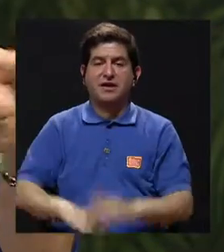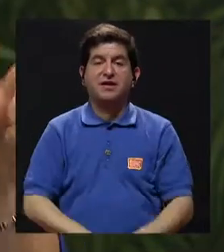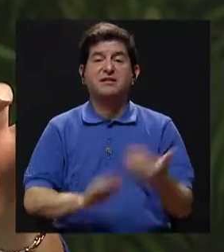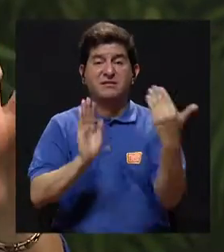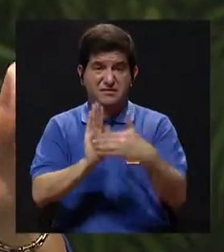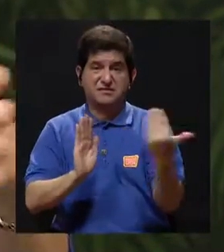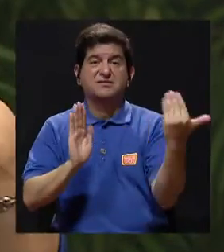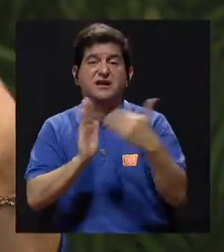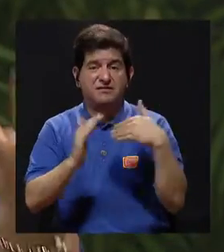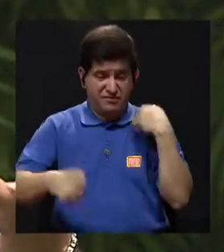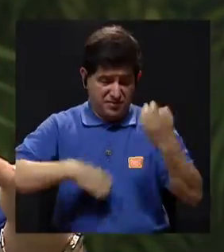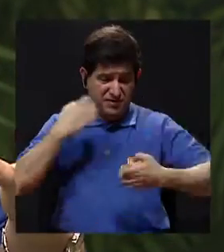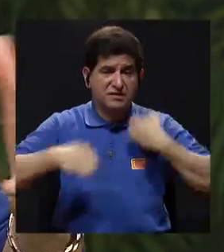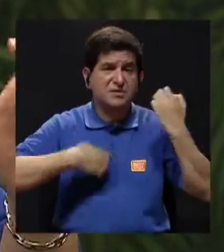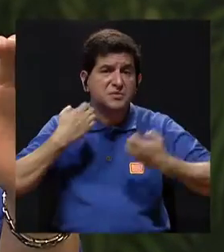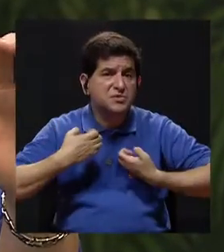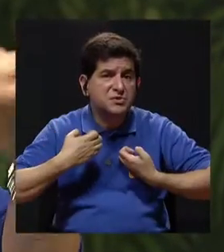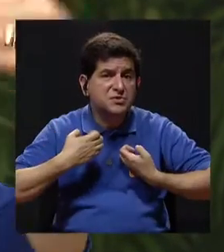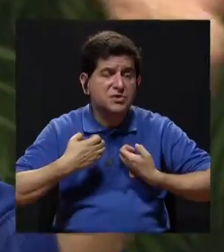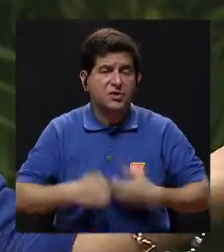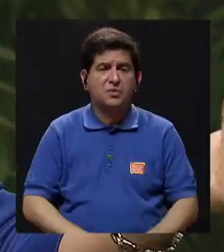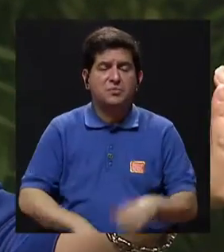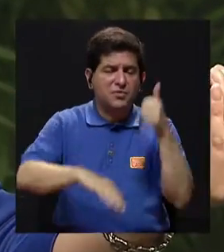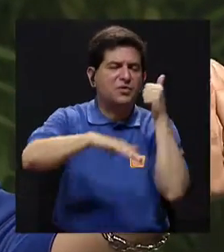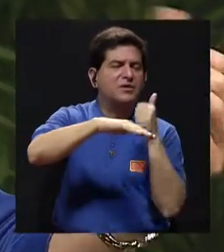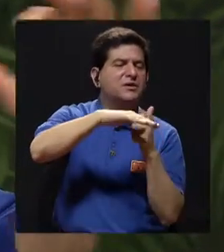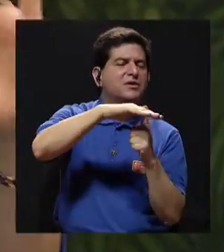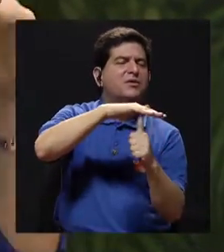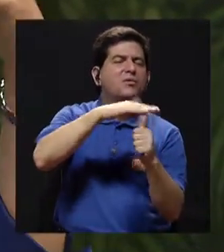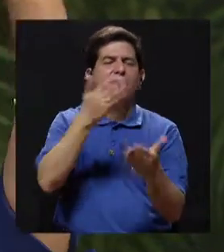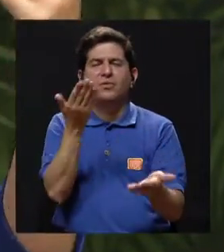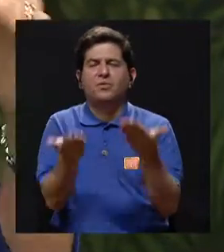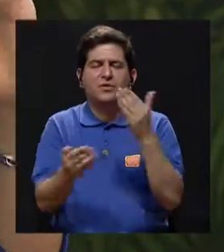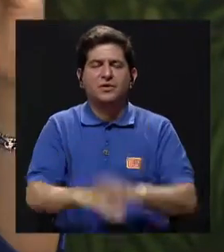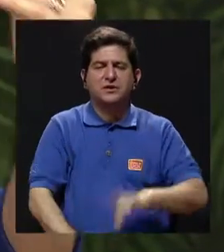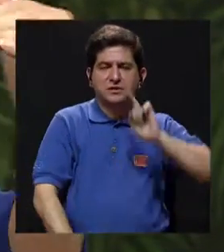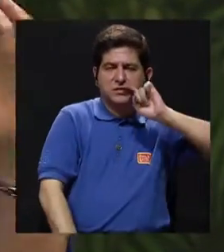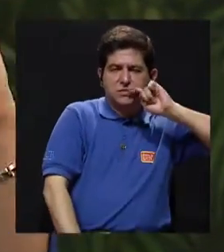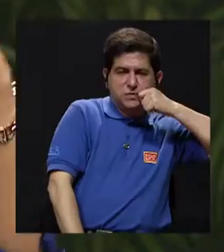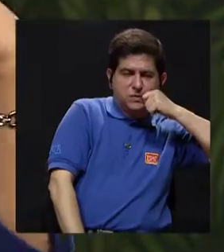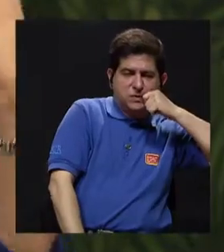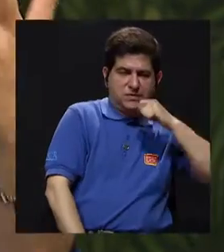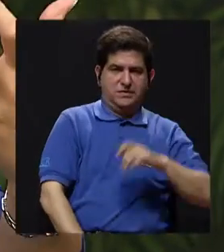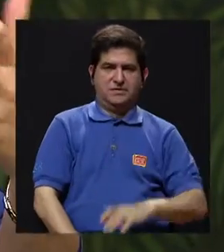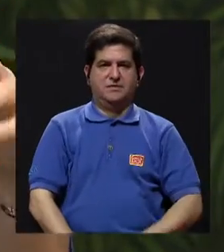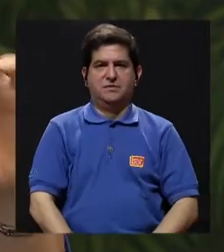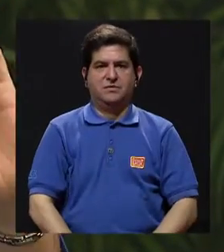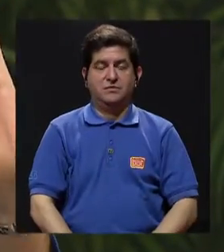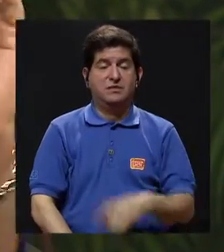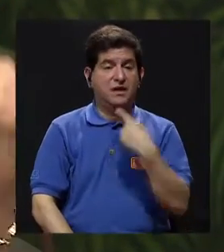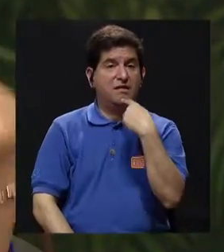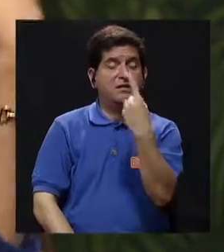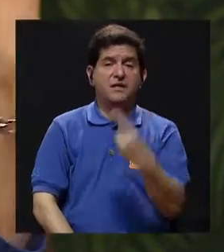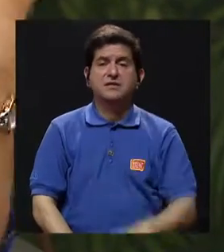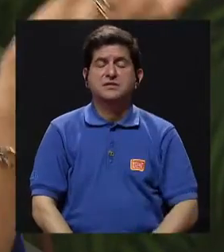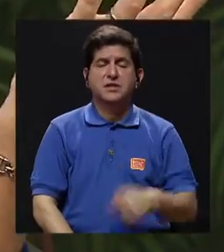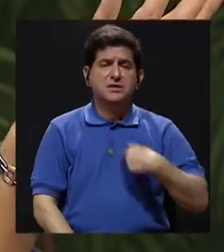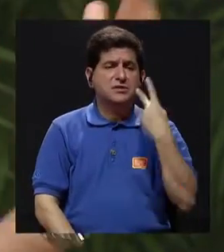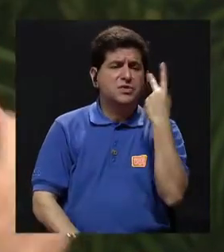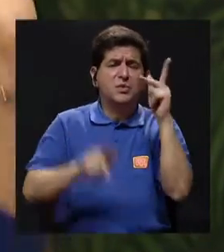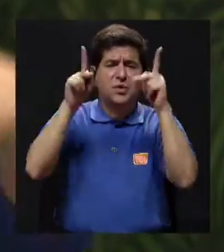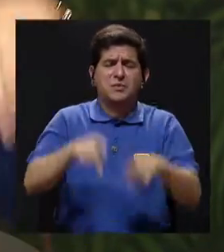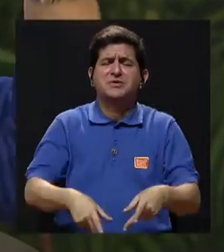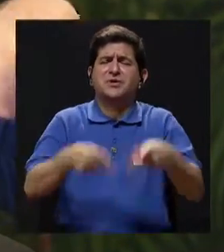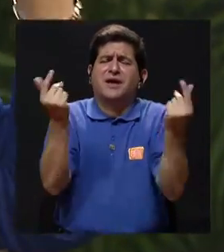logran dañarse emocionalmente porque hay oculto, ¿verdad? Hay como cierto secretismo, cierto hermetismo de decir yo veo